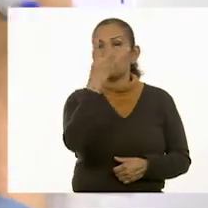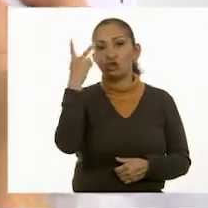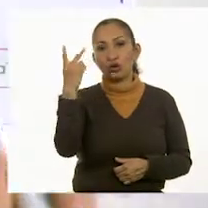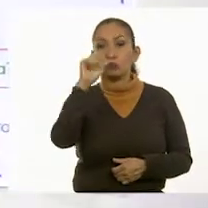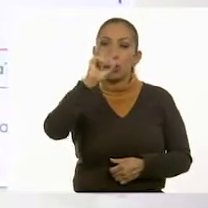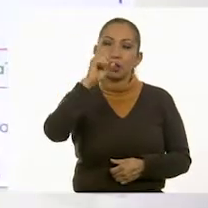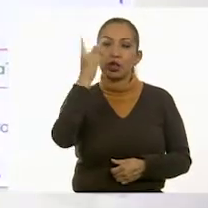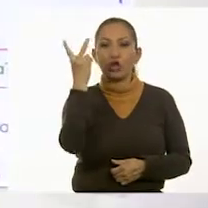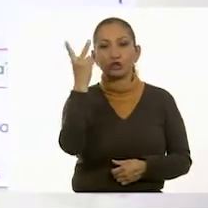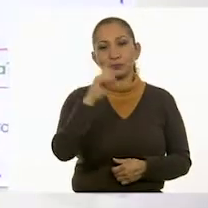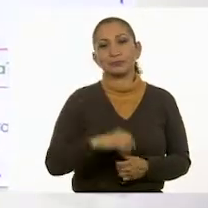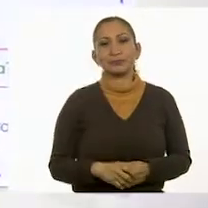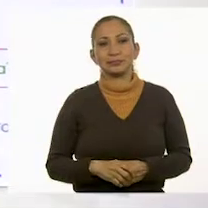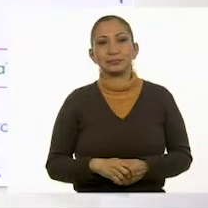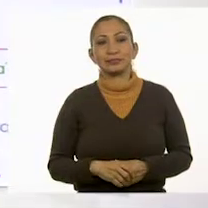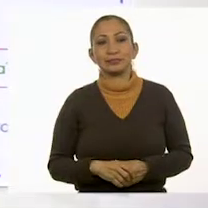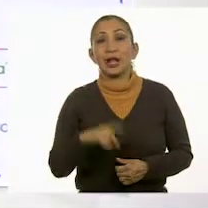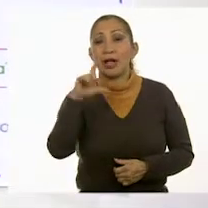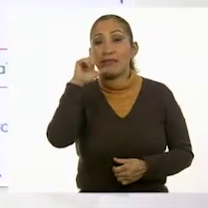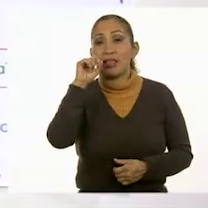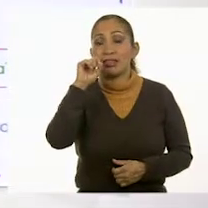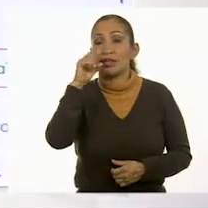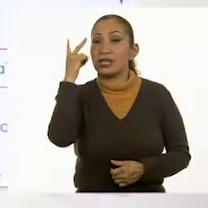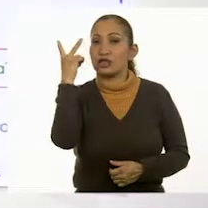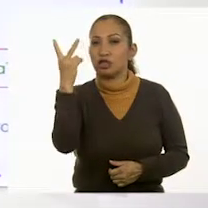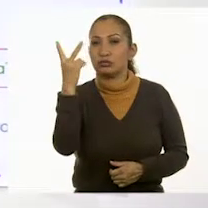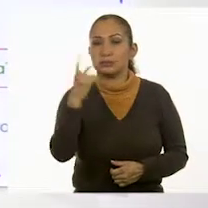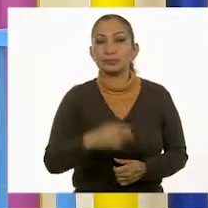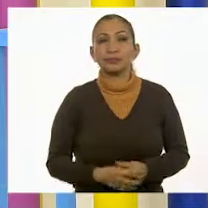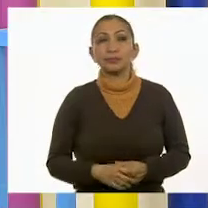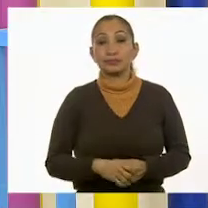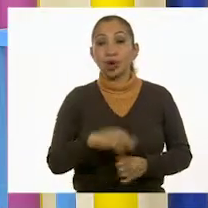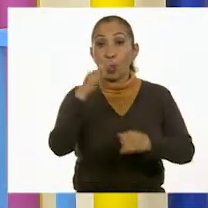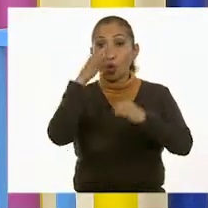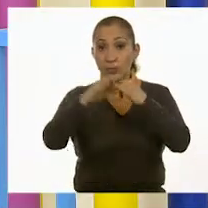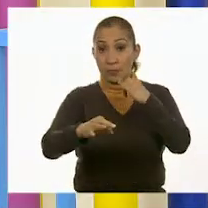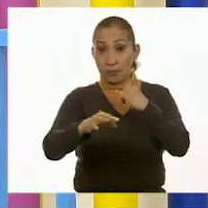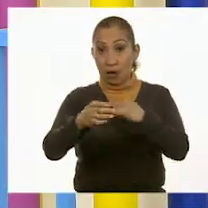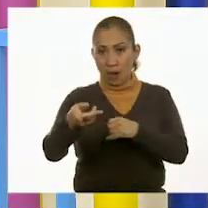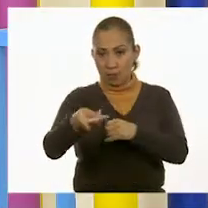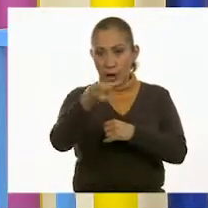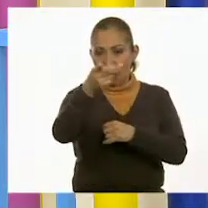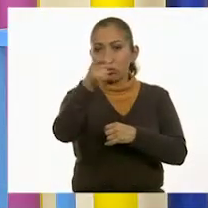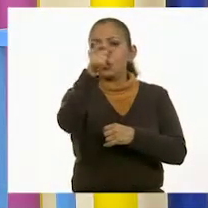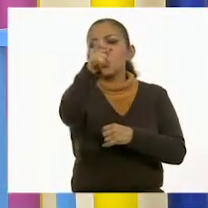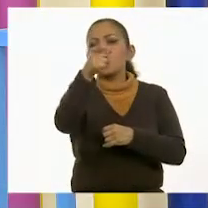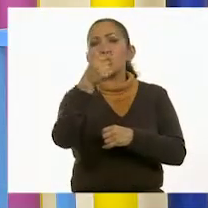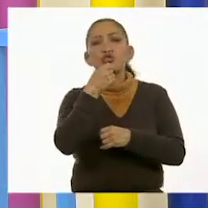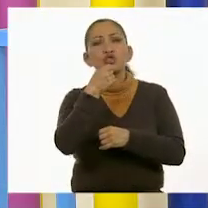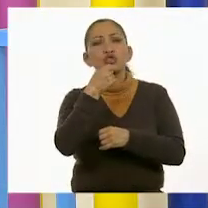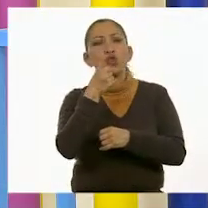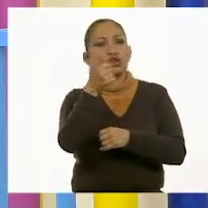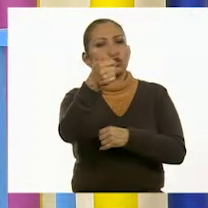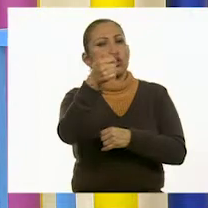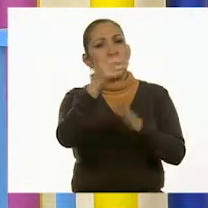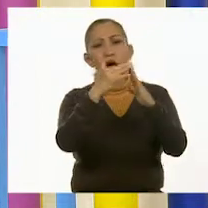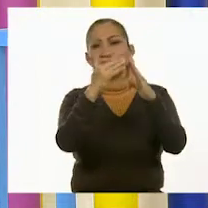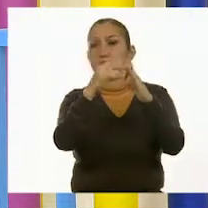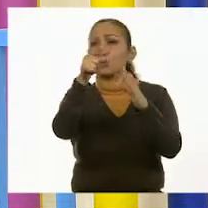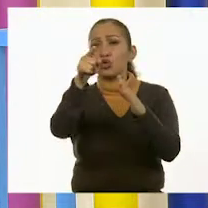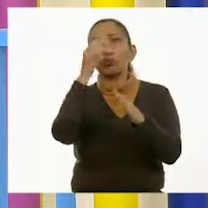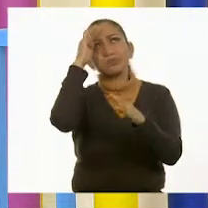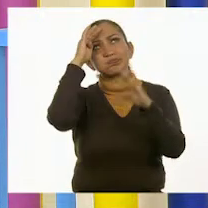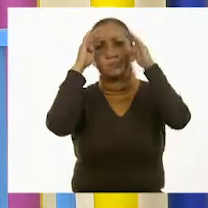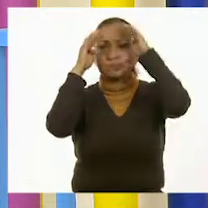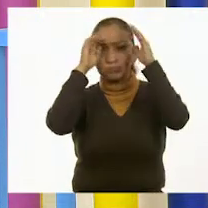2. Y ahí tenemos 22. Y la última pregunta se las vamos a dejar a nuestros niños y niñas de allá en casa para que la